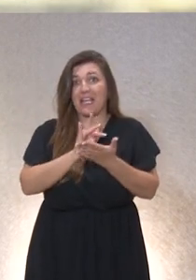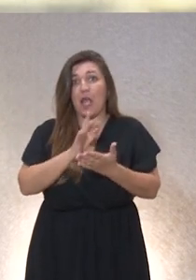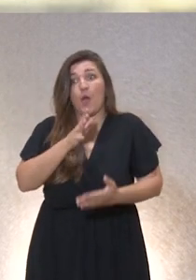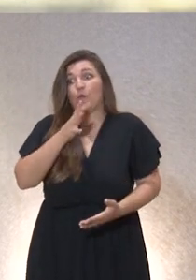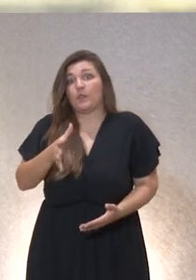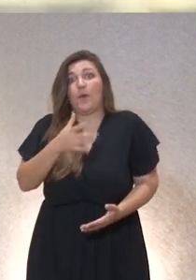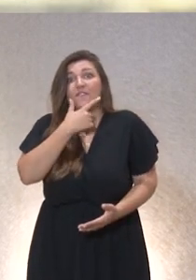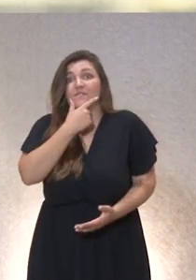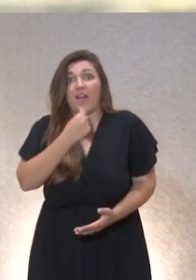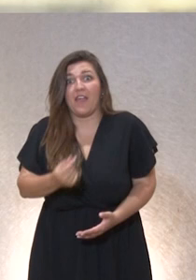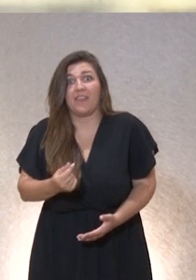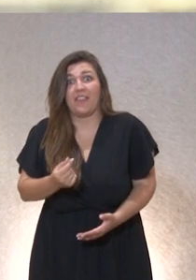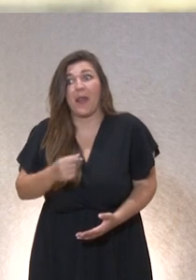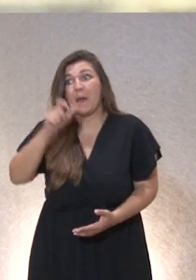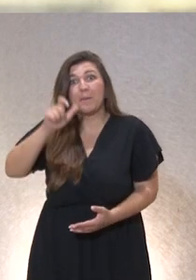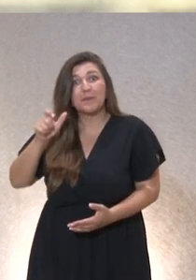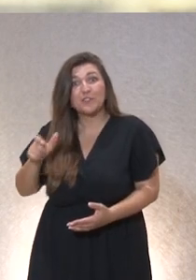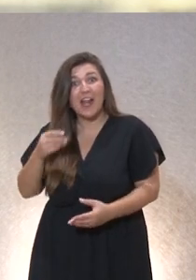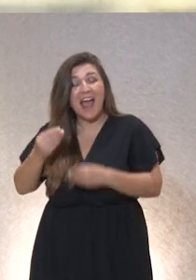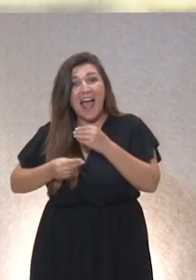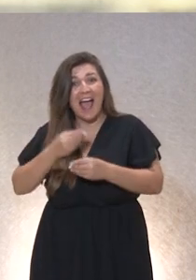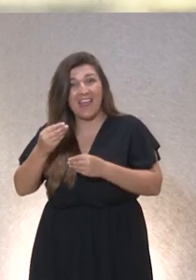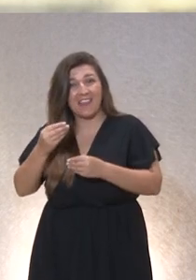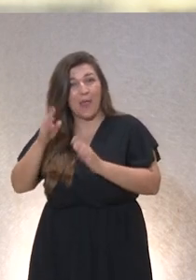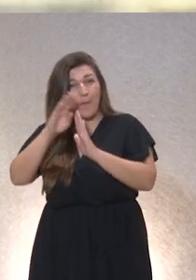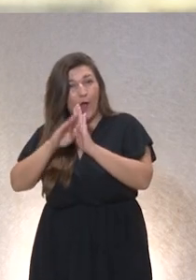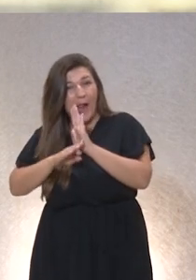quienes han diseñado los programas son más listos que nosotros